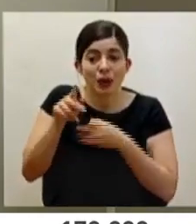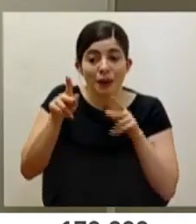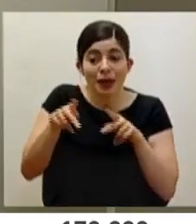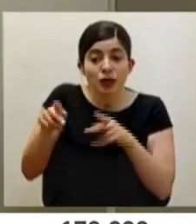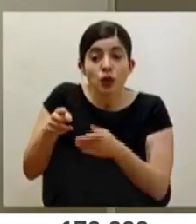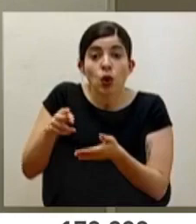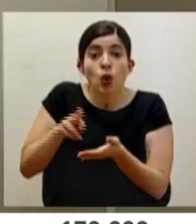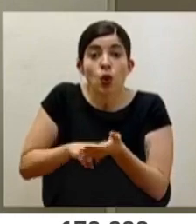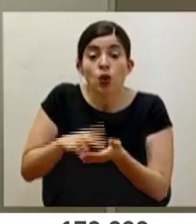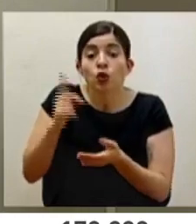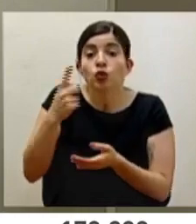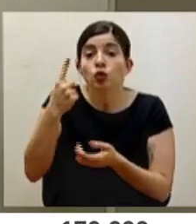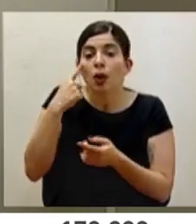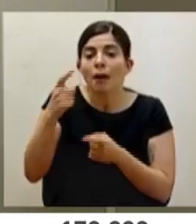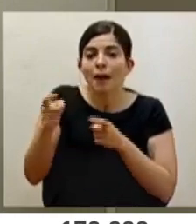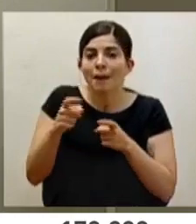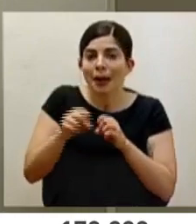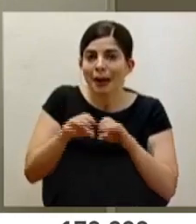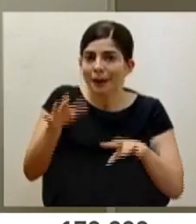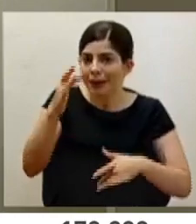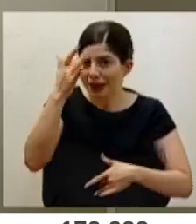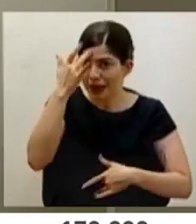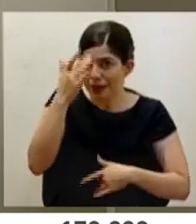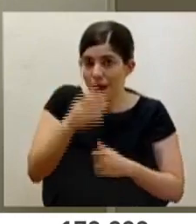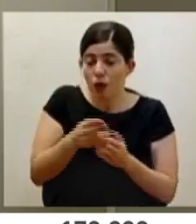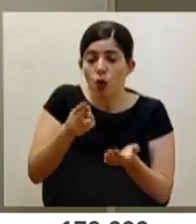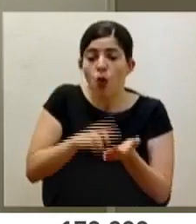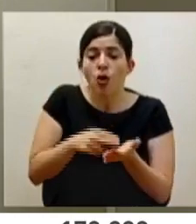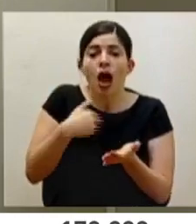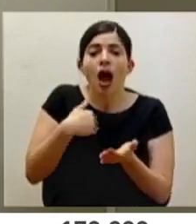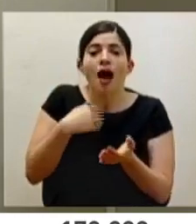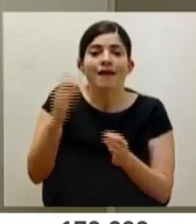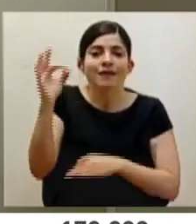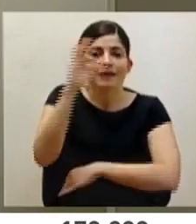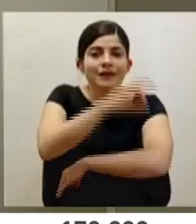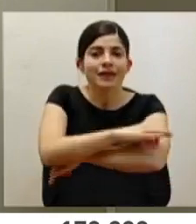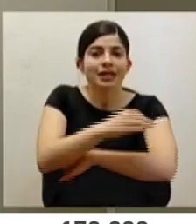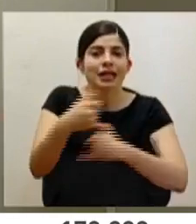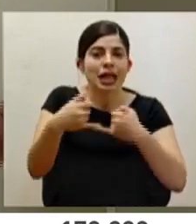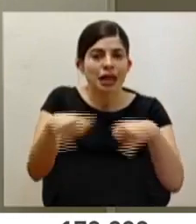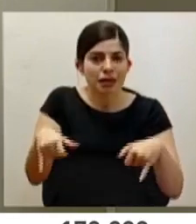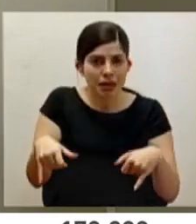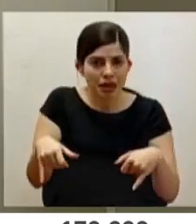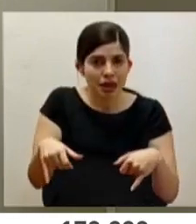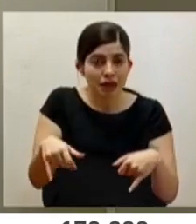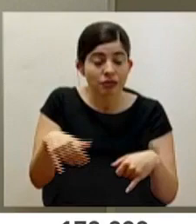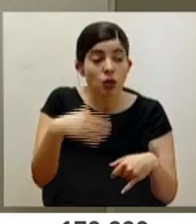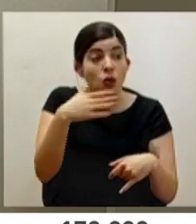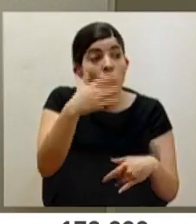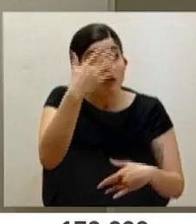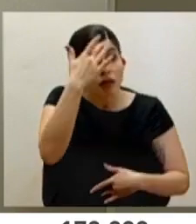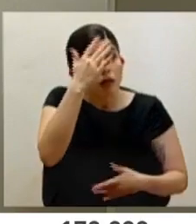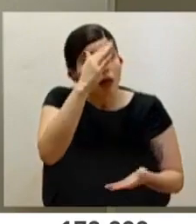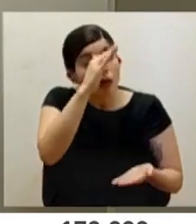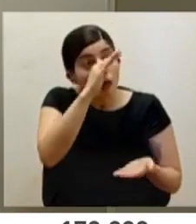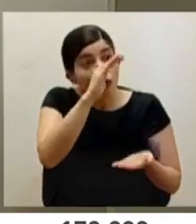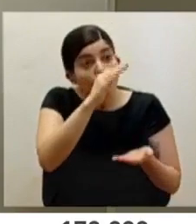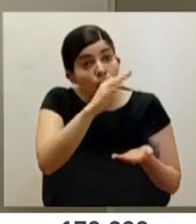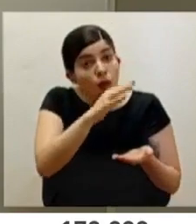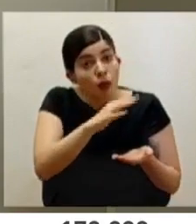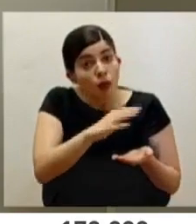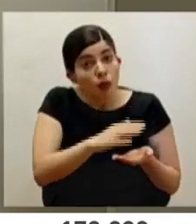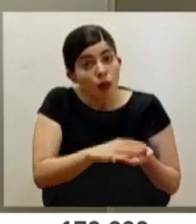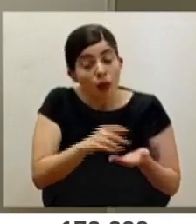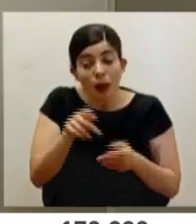que se contrató para el manejo de la pandemia. Los contratos tienen fechas límites y conforme vayan disminuyendo los casos, y este